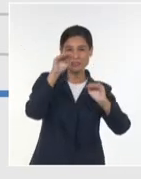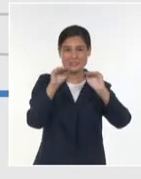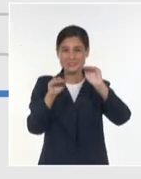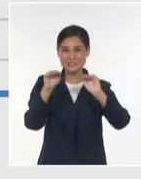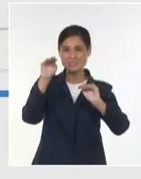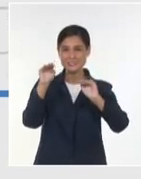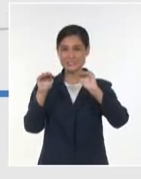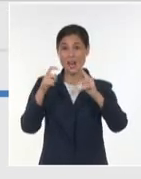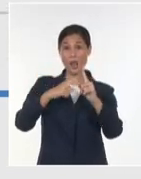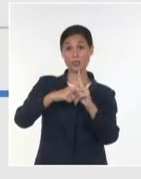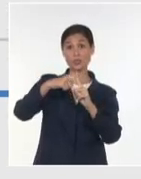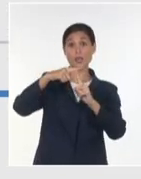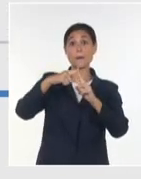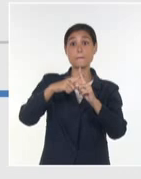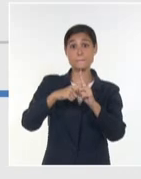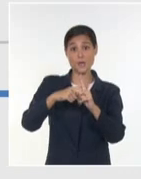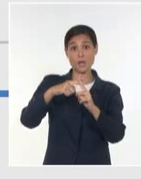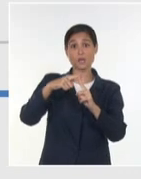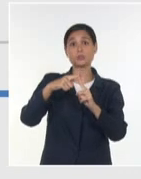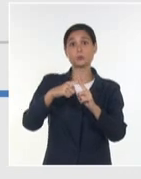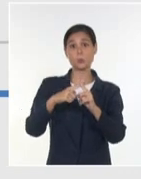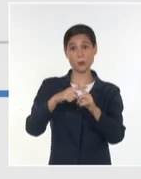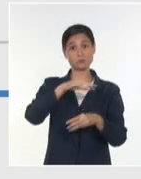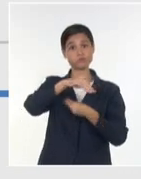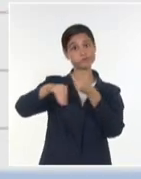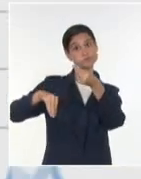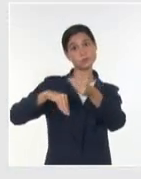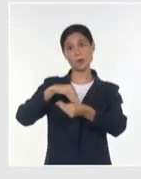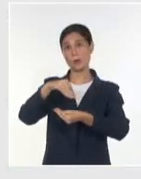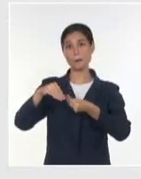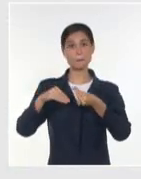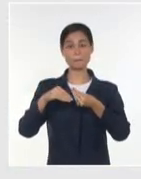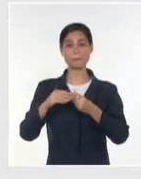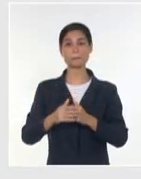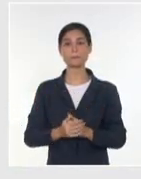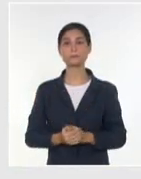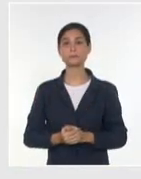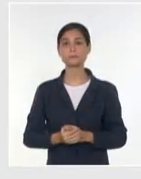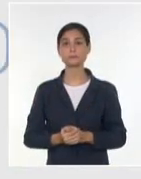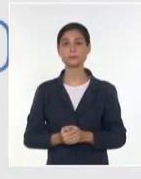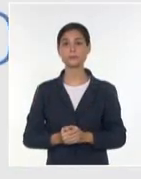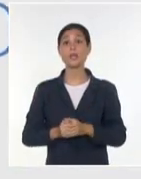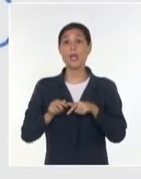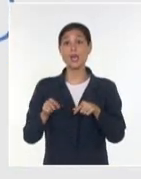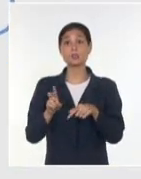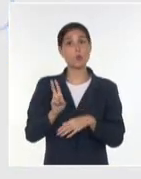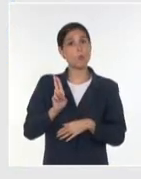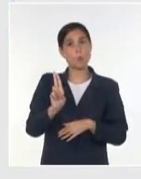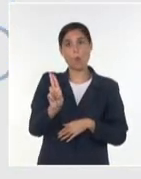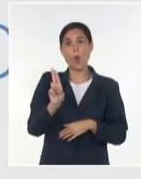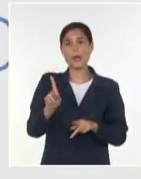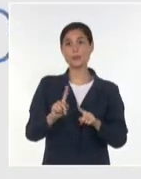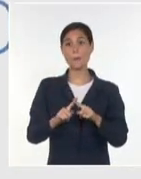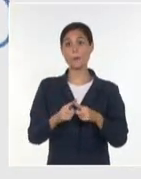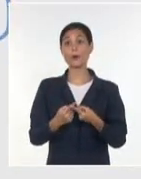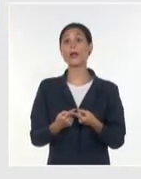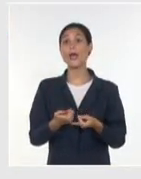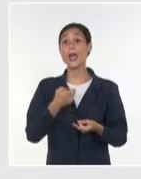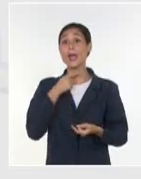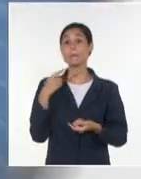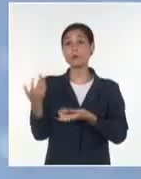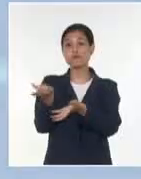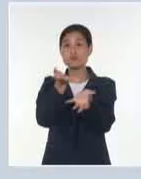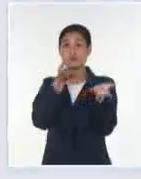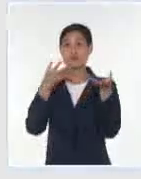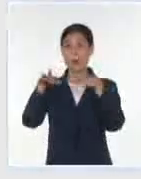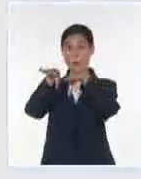temperaturas y una reducción de la humedad relativa. Proyecciones alarmantes en escenarios de alta emisión de dióxido de carbono a nivel mundial